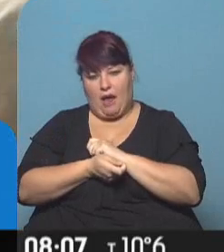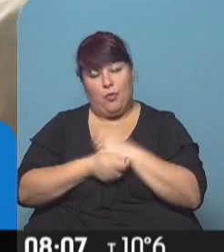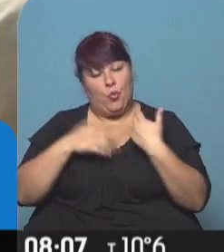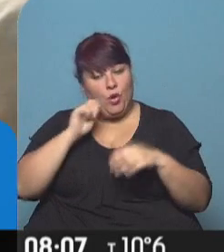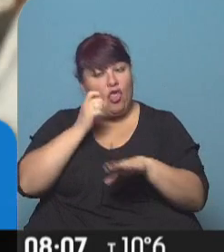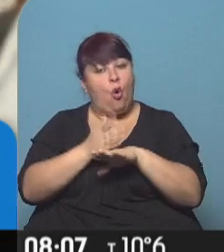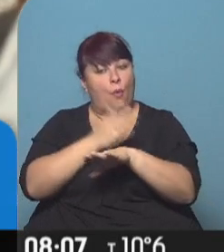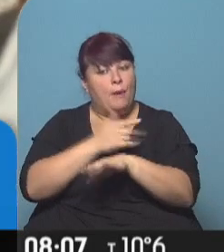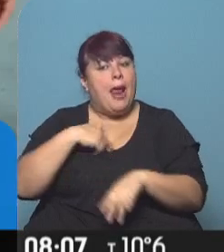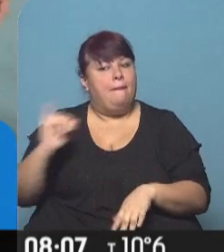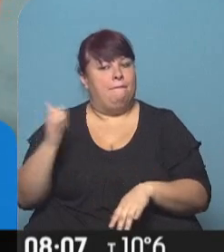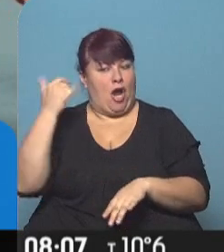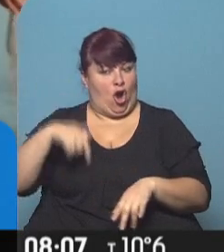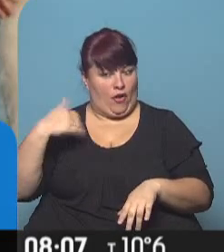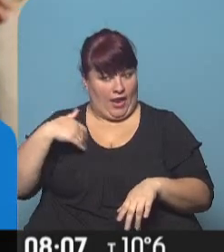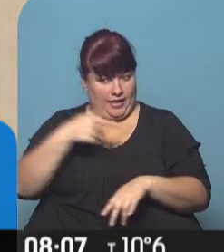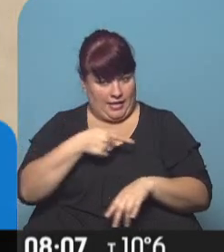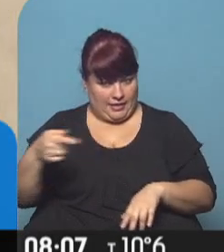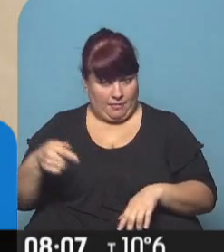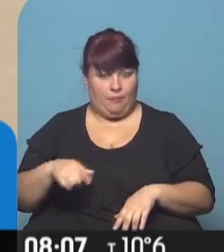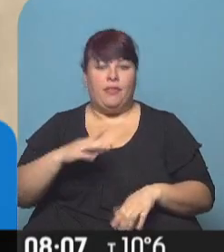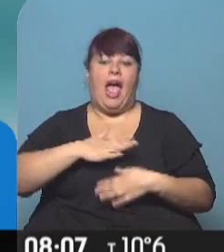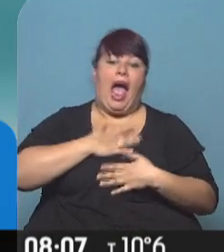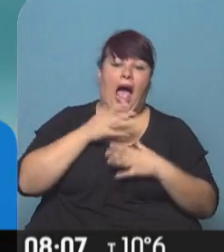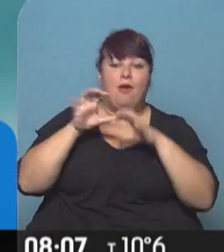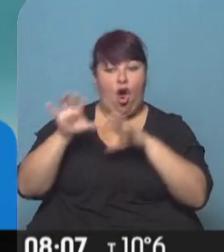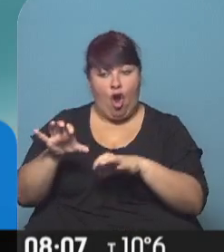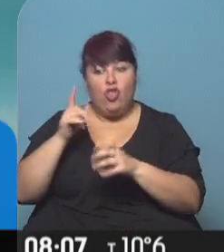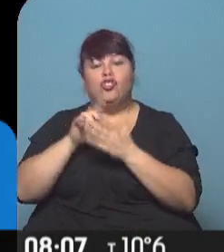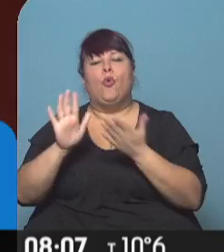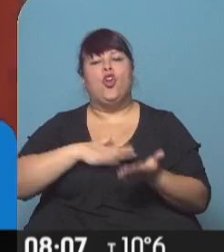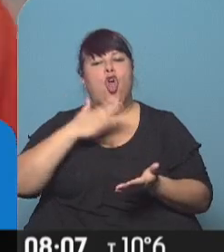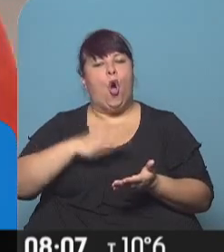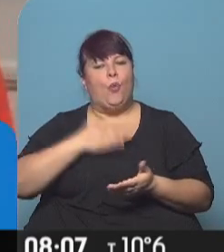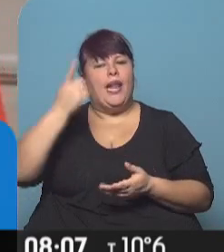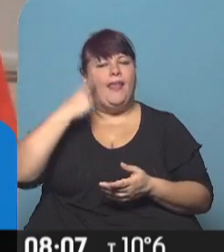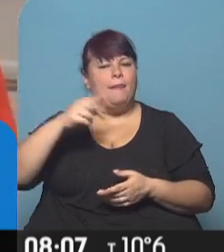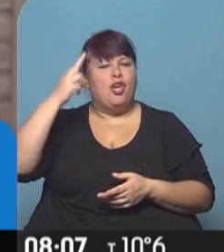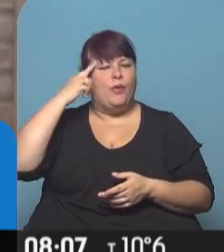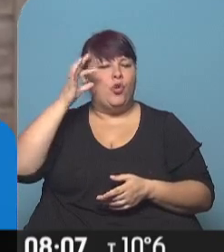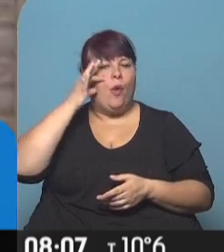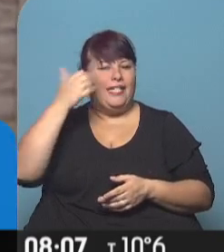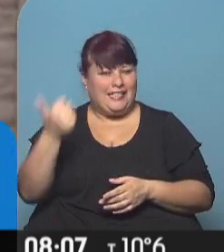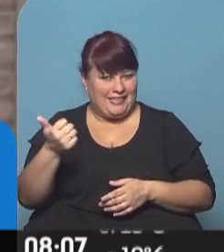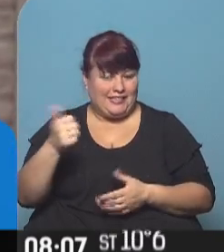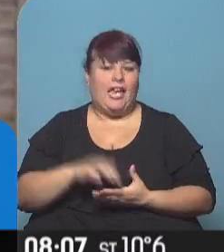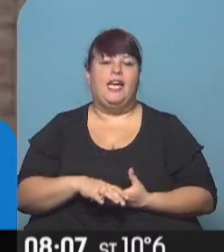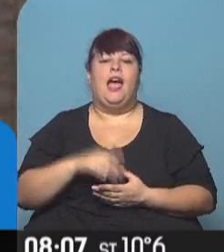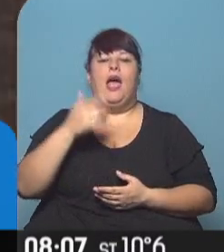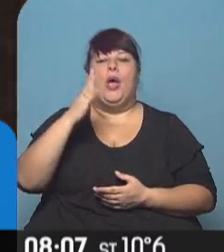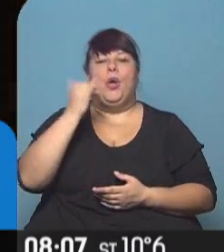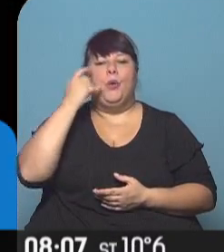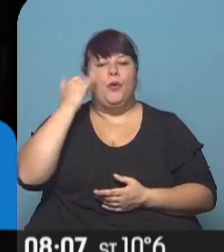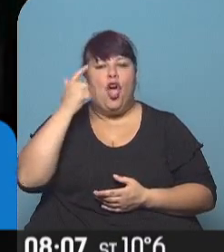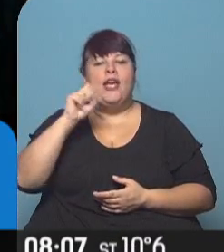Intenso documental, para mí el mejor estreno argentino de la semana. Los que aman o odian, basado en una novela publicada en 1946 por Adolfo Bío